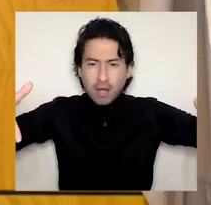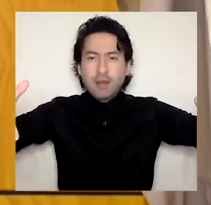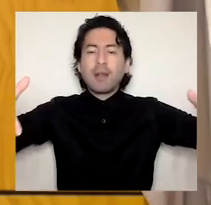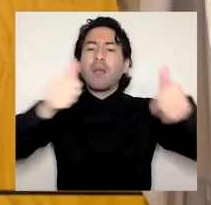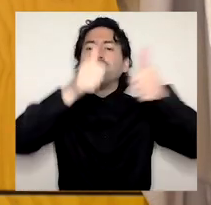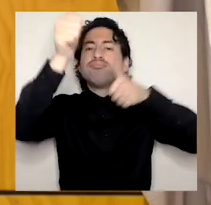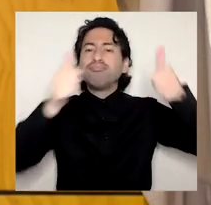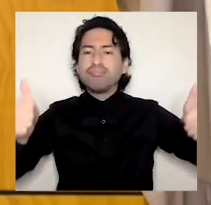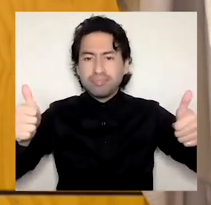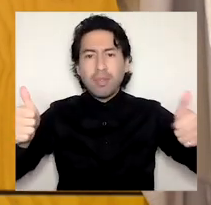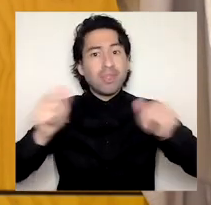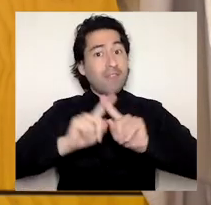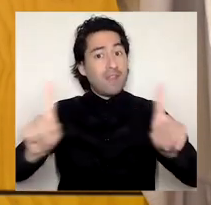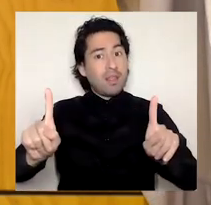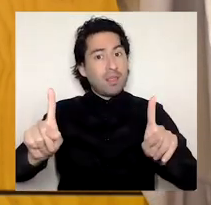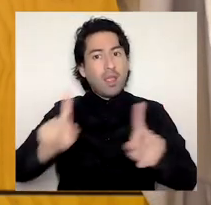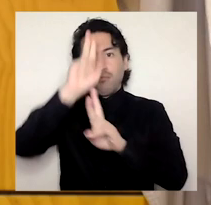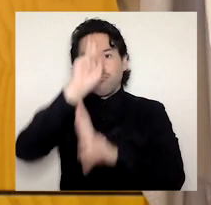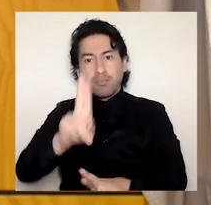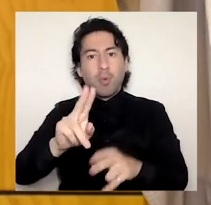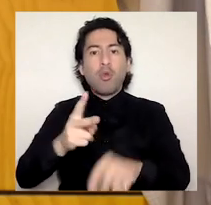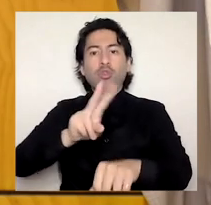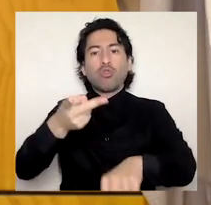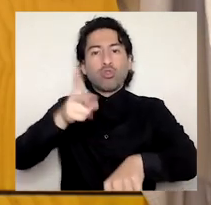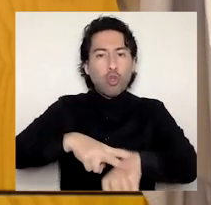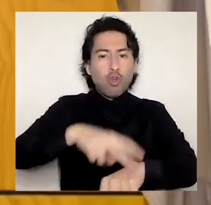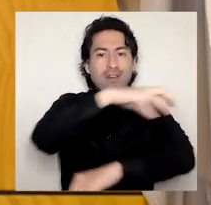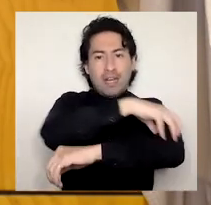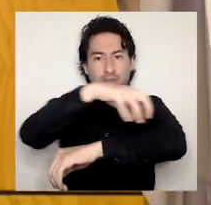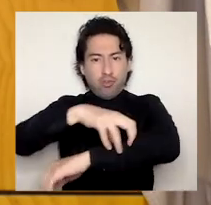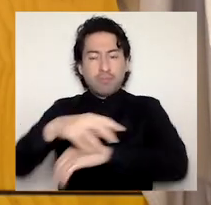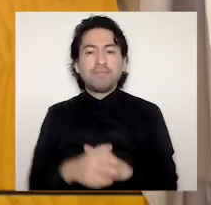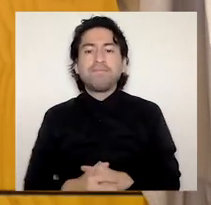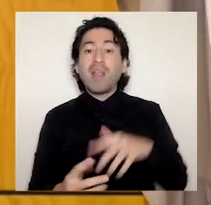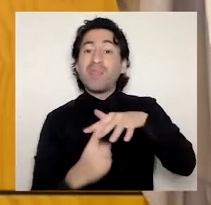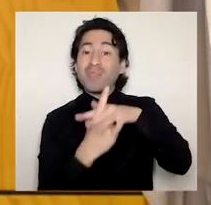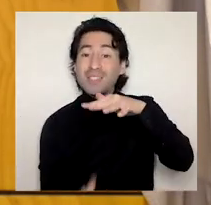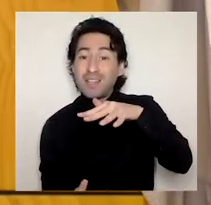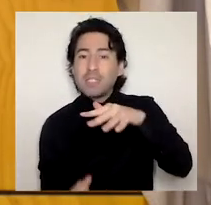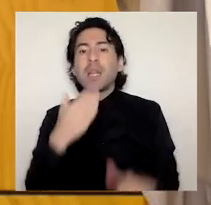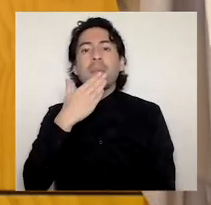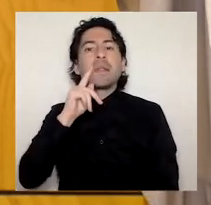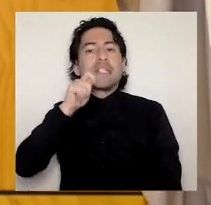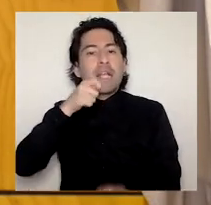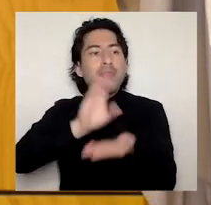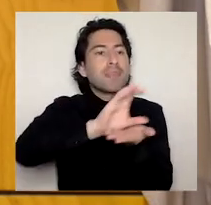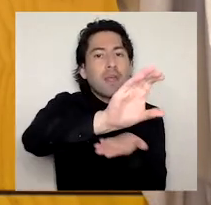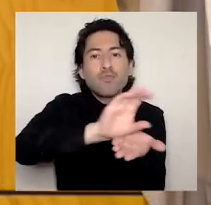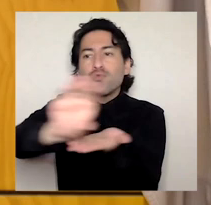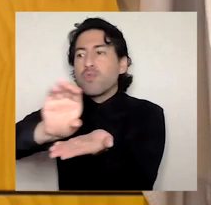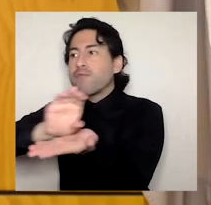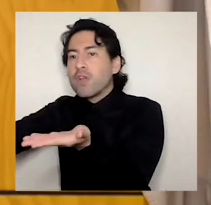biregional. Por otro lado, descentralizar también implica distribuir de mejor forma